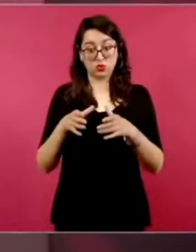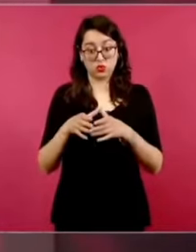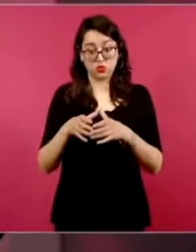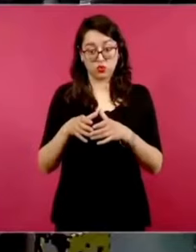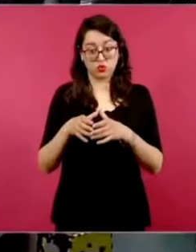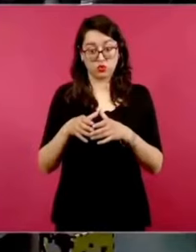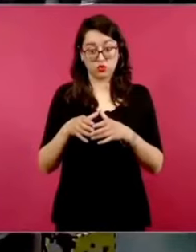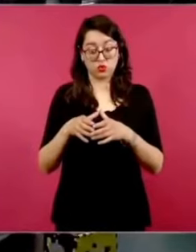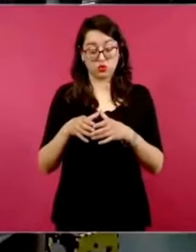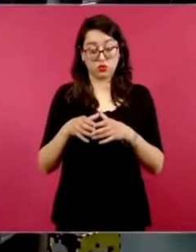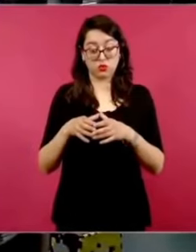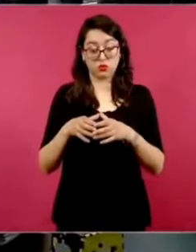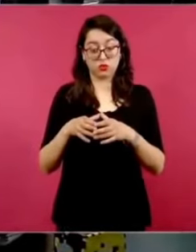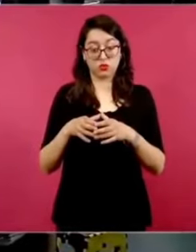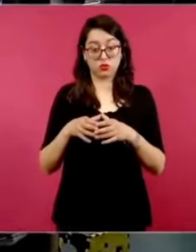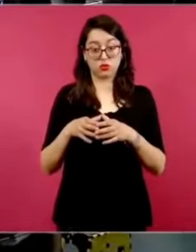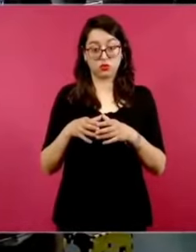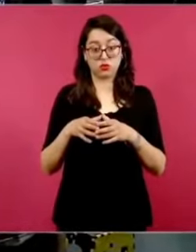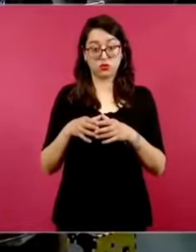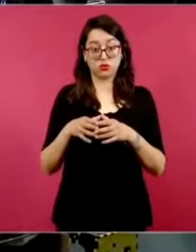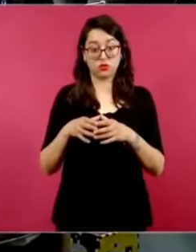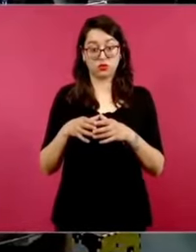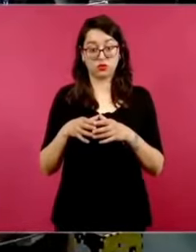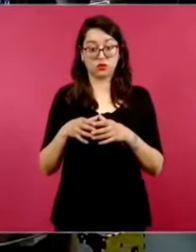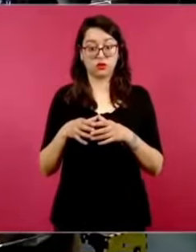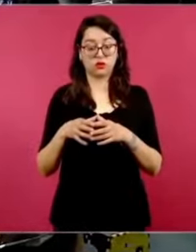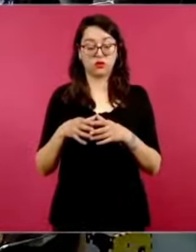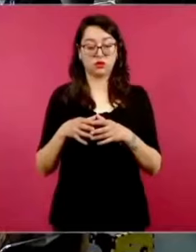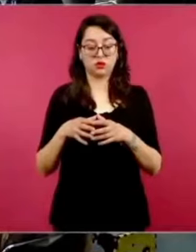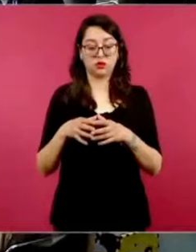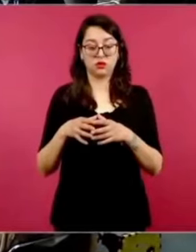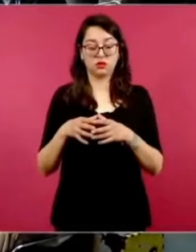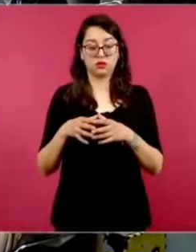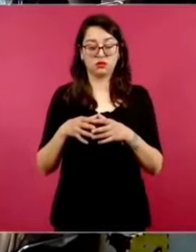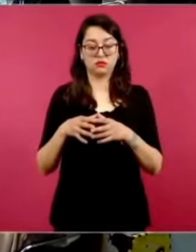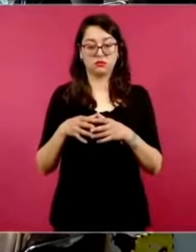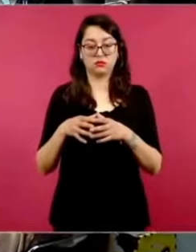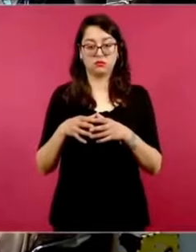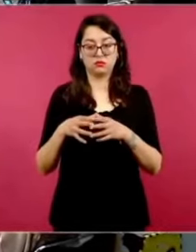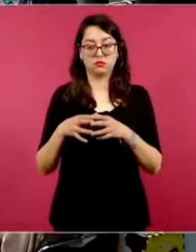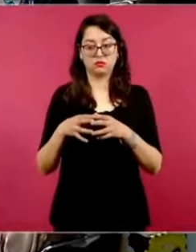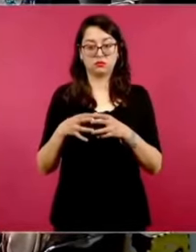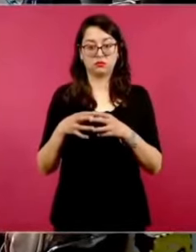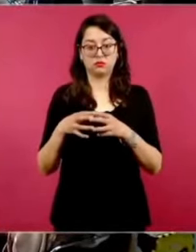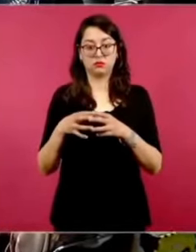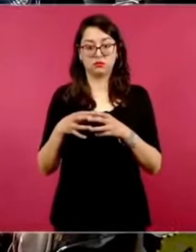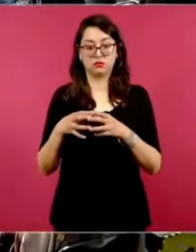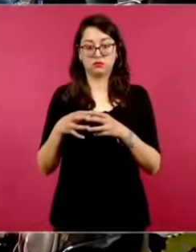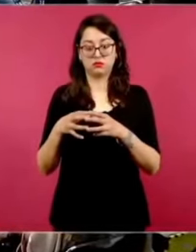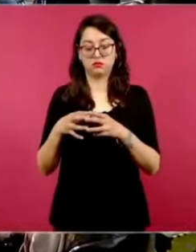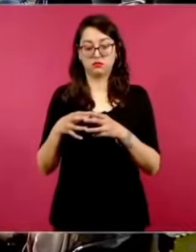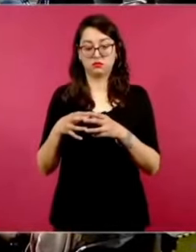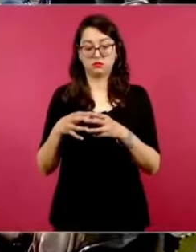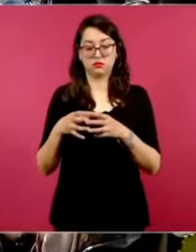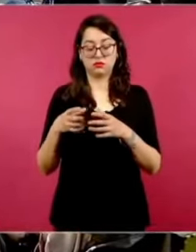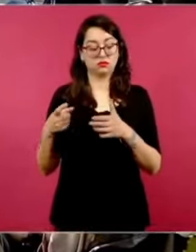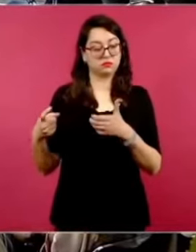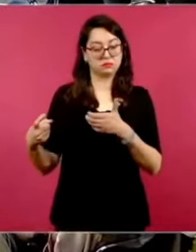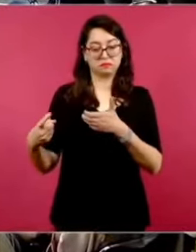agrupa… no,